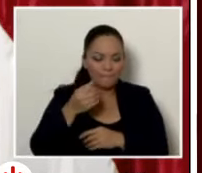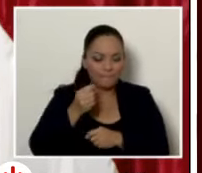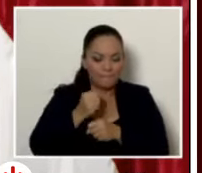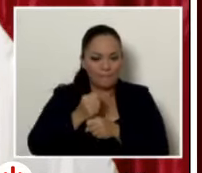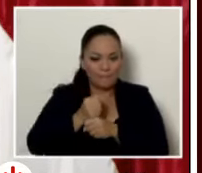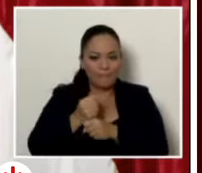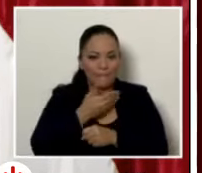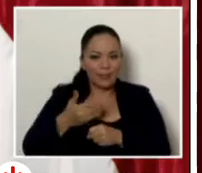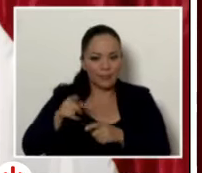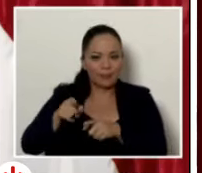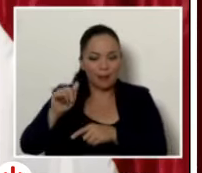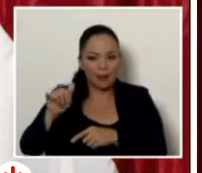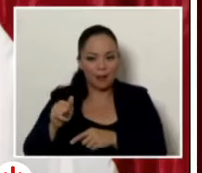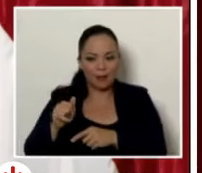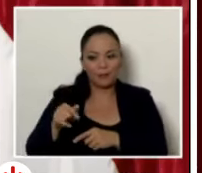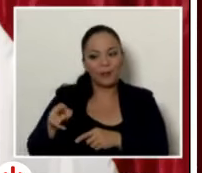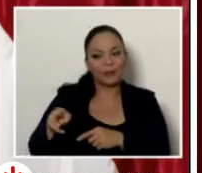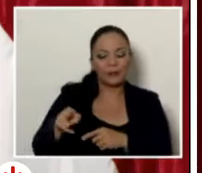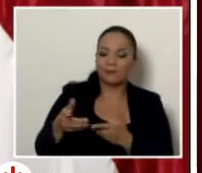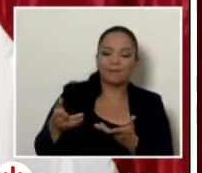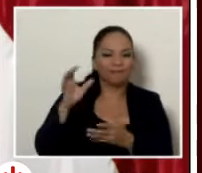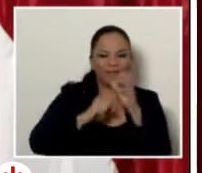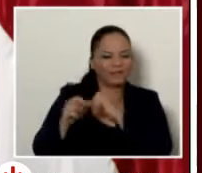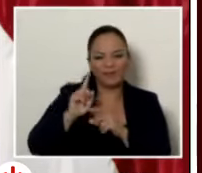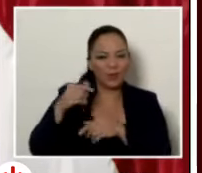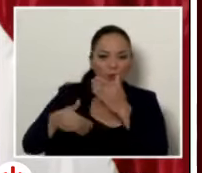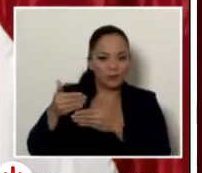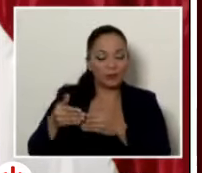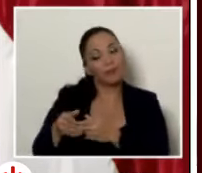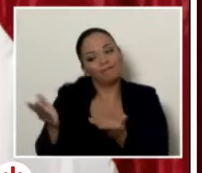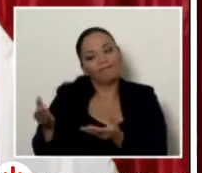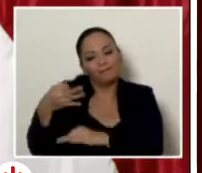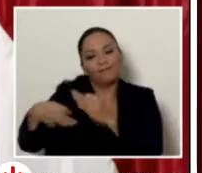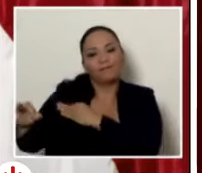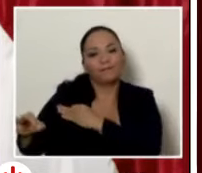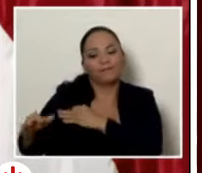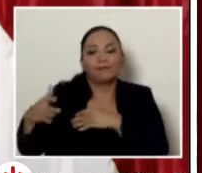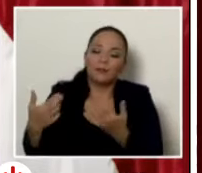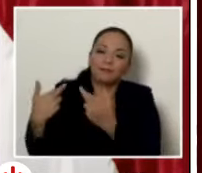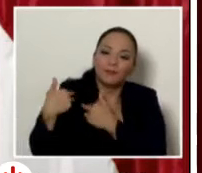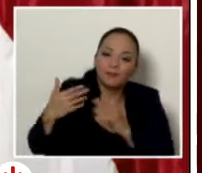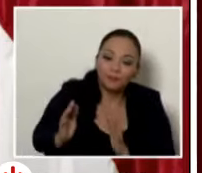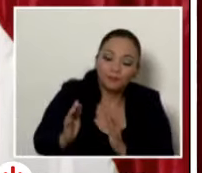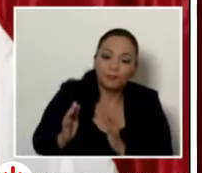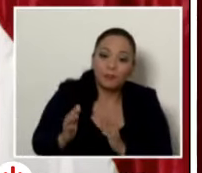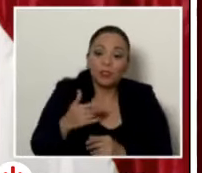y estas cosas no son fáciles cualquier responsabilidad de mi parte bueno la corregí